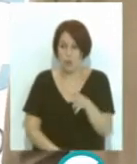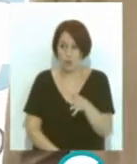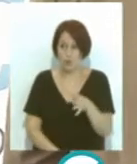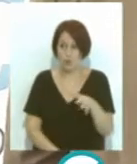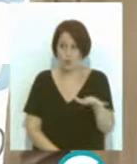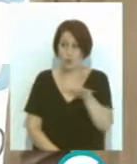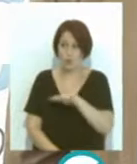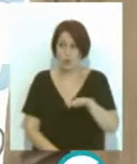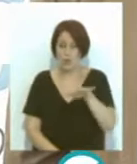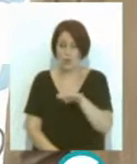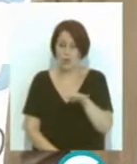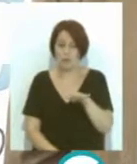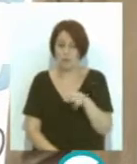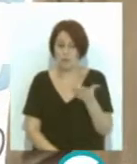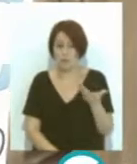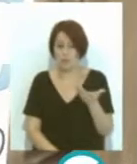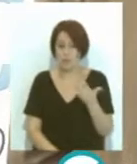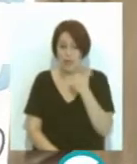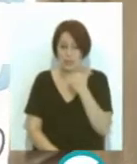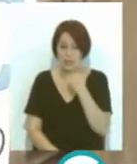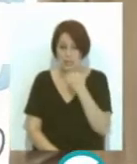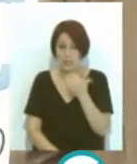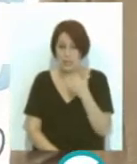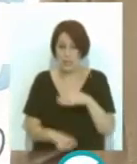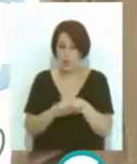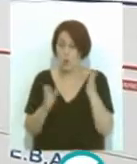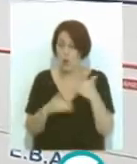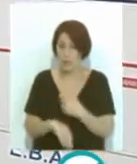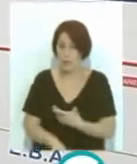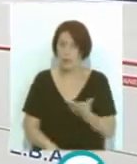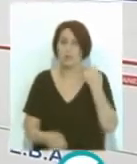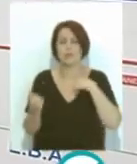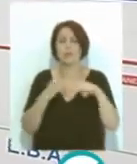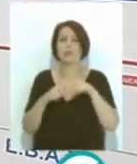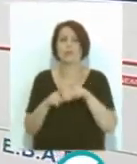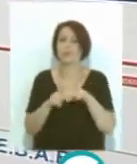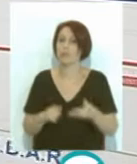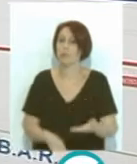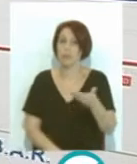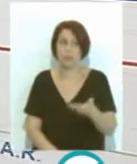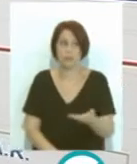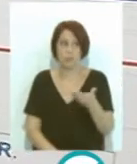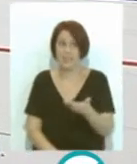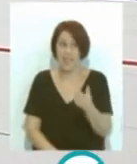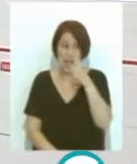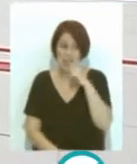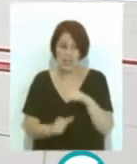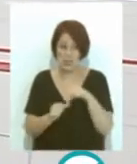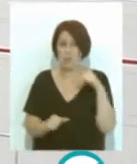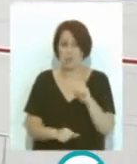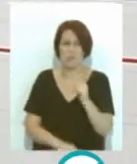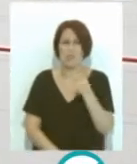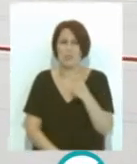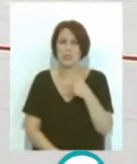zona en la que prácticamente no hay red. Esta actuación será una de las más importantes de los últimos años suponiendo